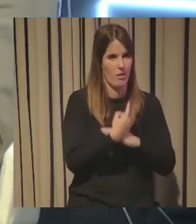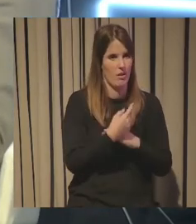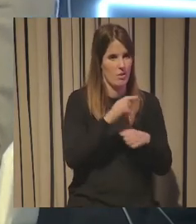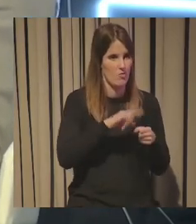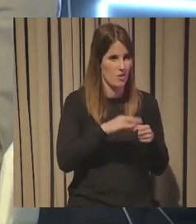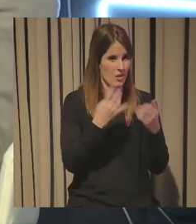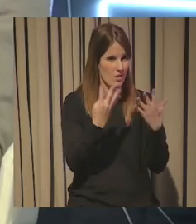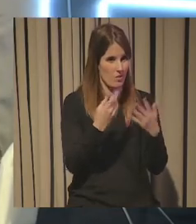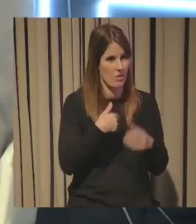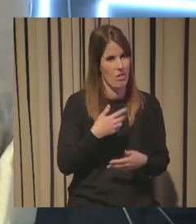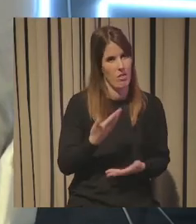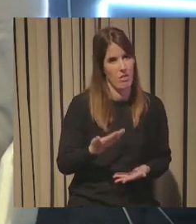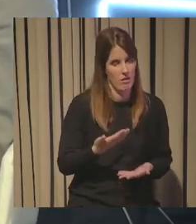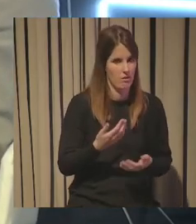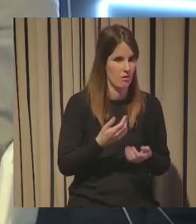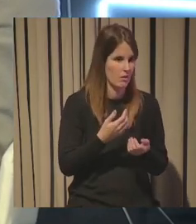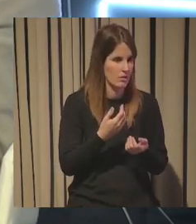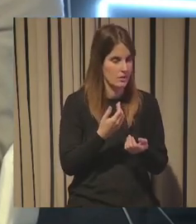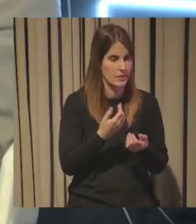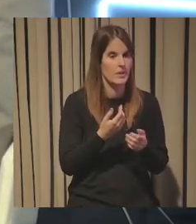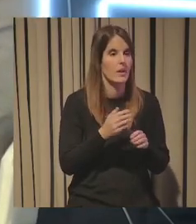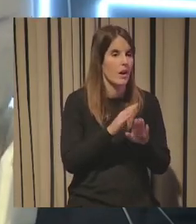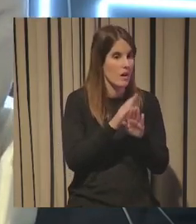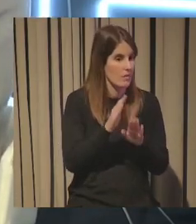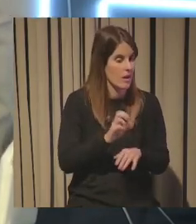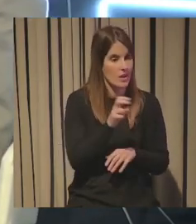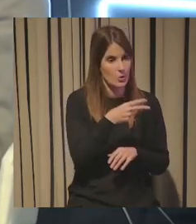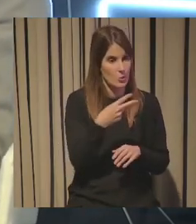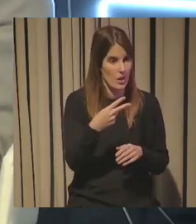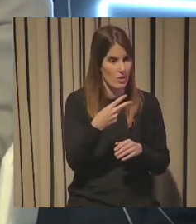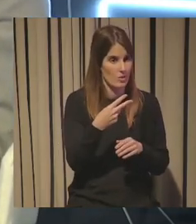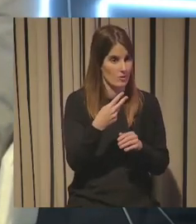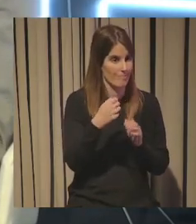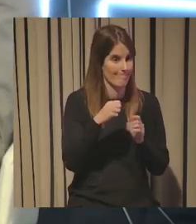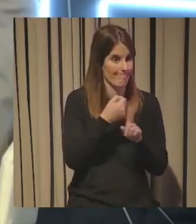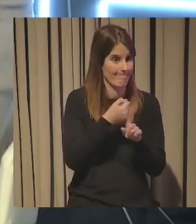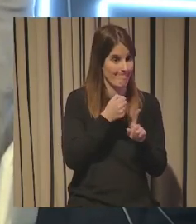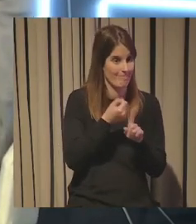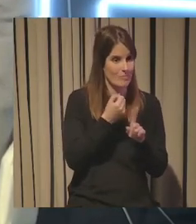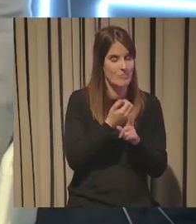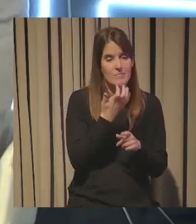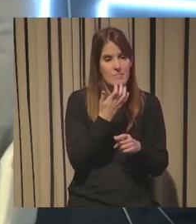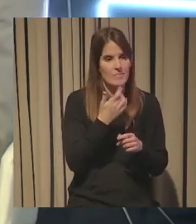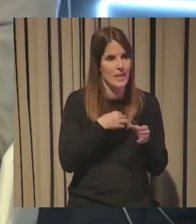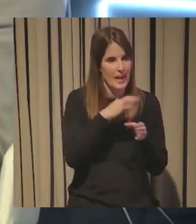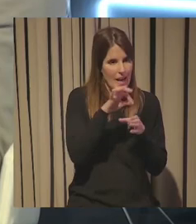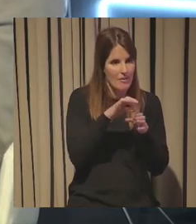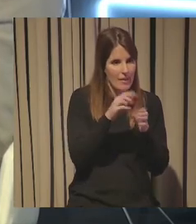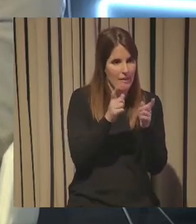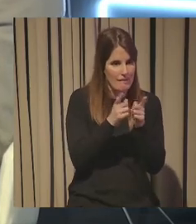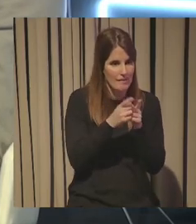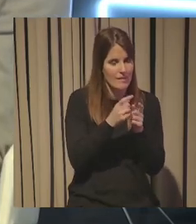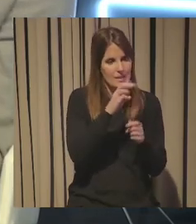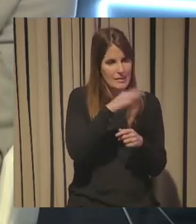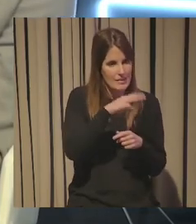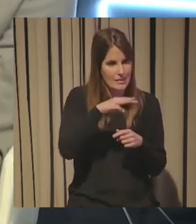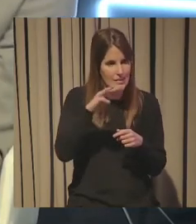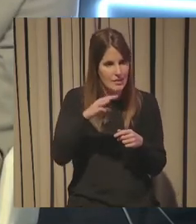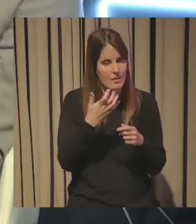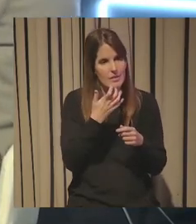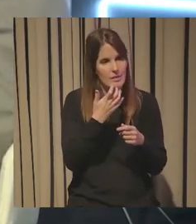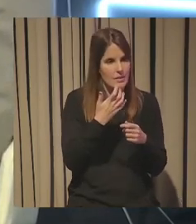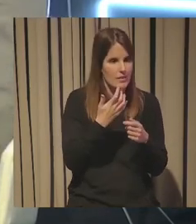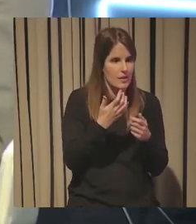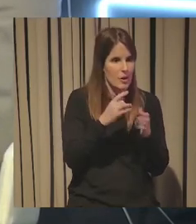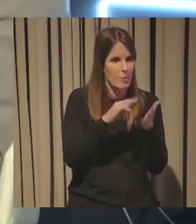con la barrera pero lo hacemos porque los resultados nos los exigen porque ese KPI que reportamos me da igual trimestralmente nos dice que tiene que ser 6